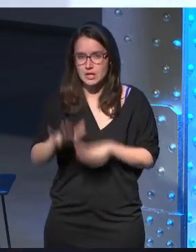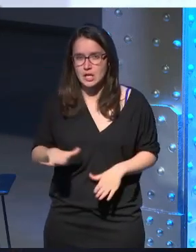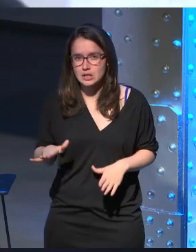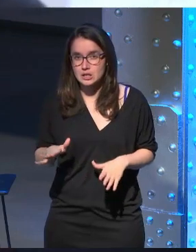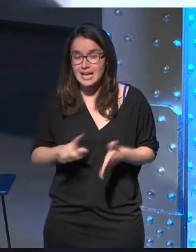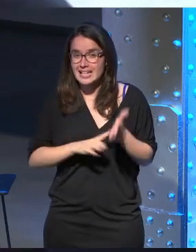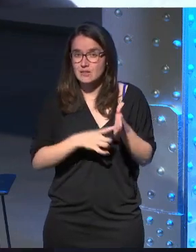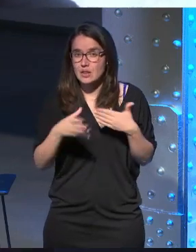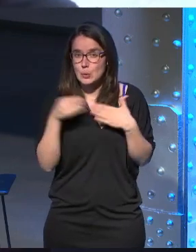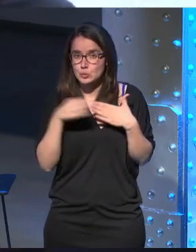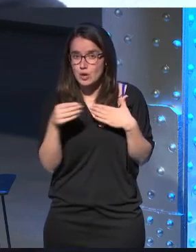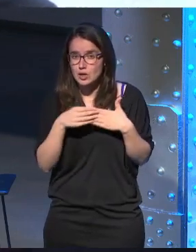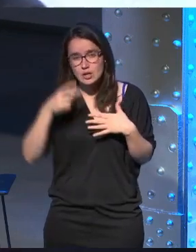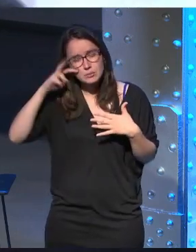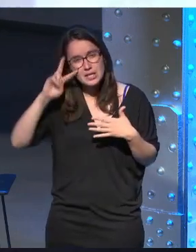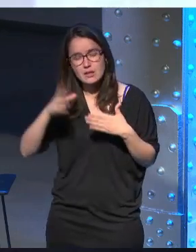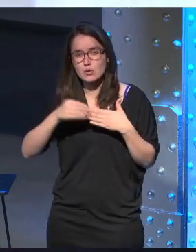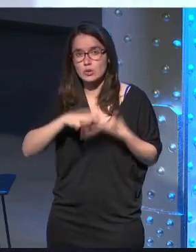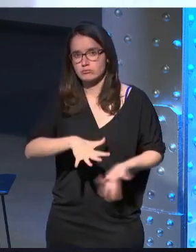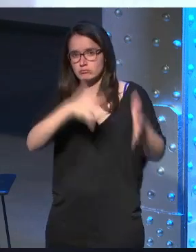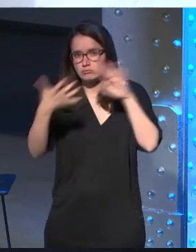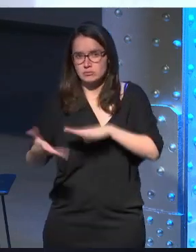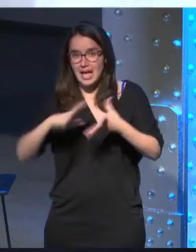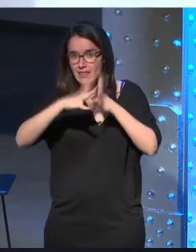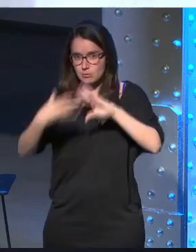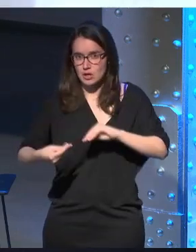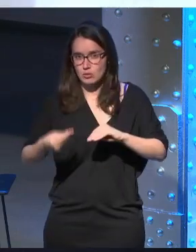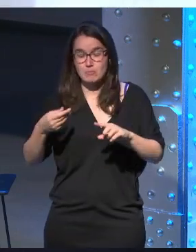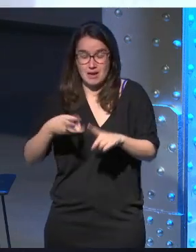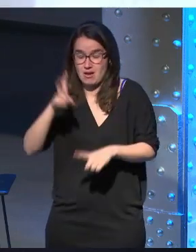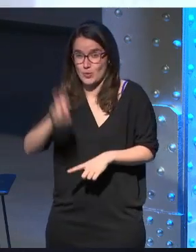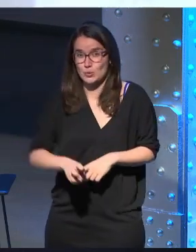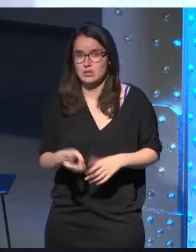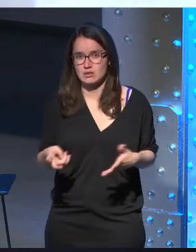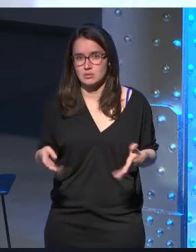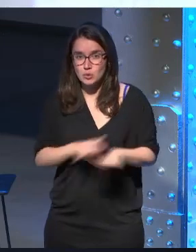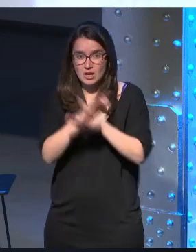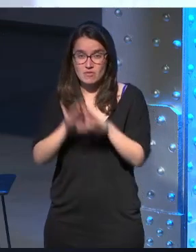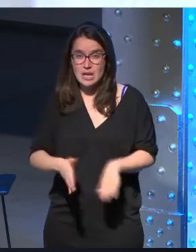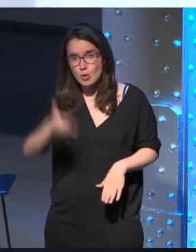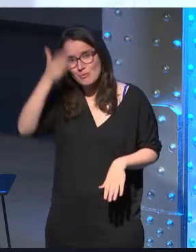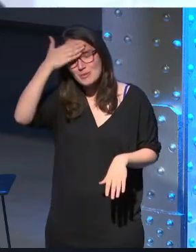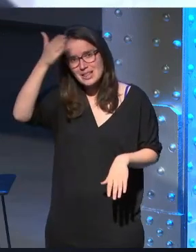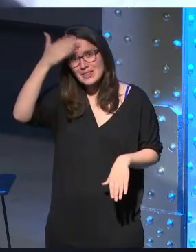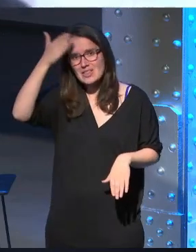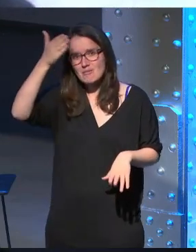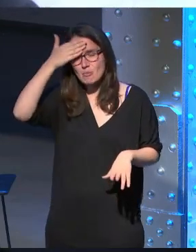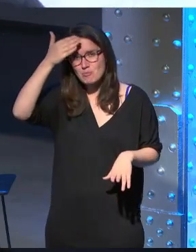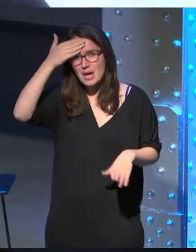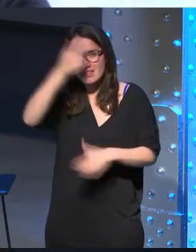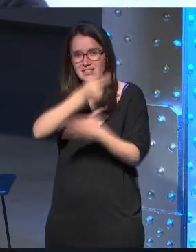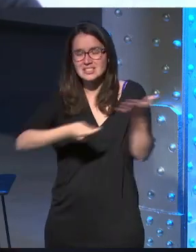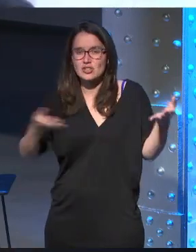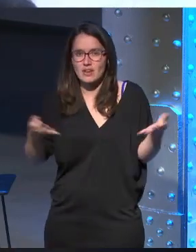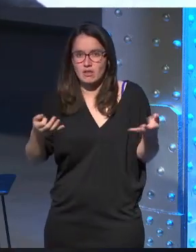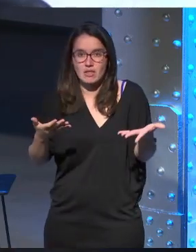interfaz de usuario y la experiencia de usuario se adaptó para que fuese útil porque al final lo principal que tiene que tener el diseño